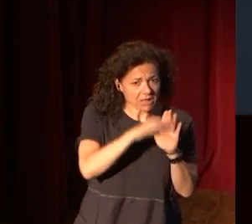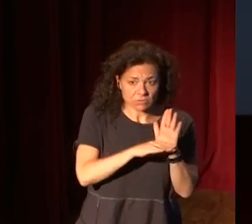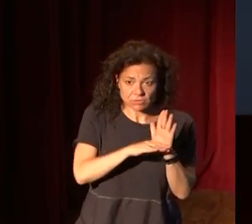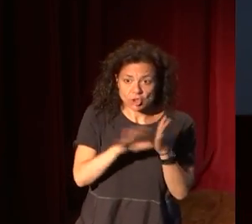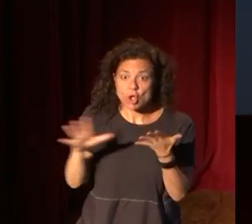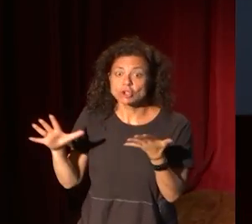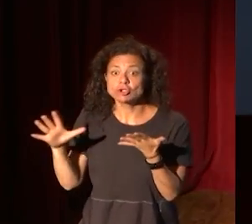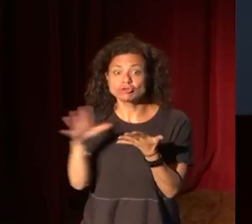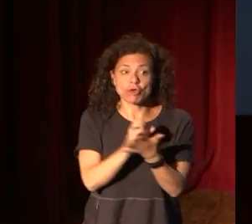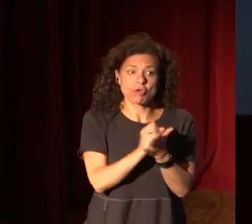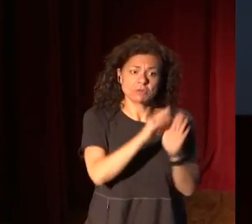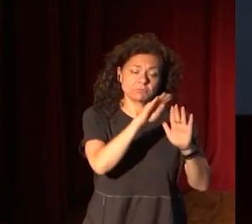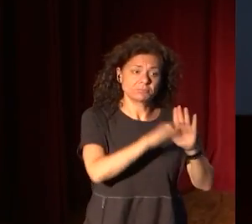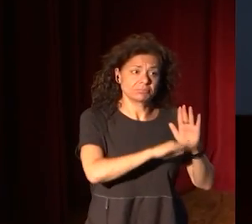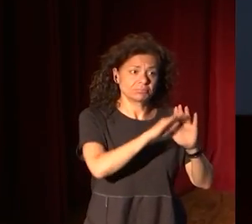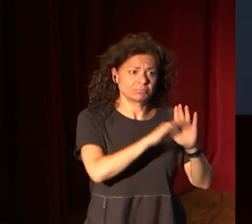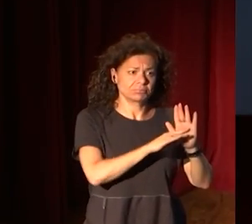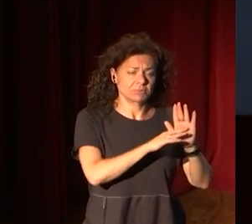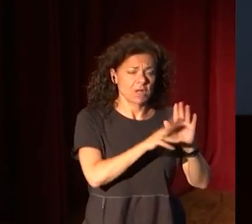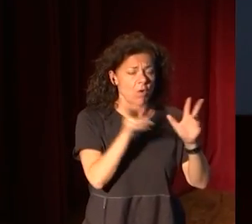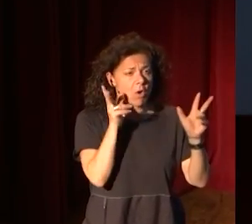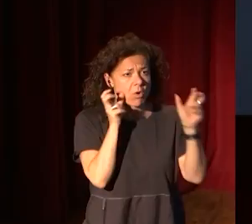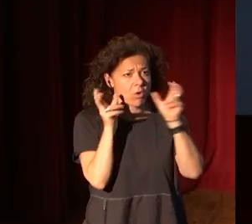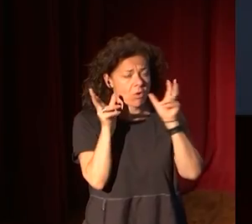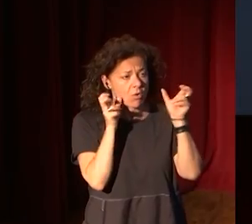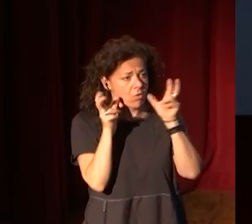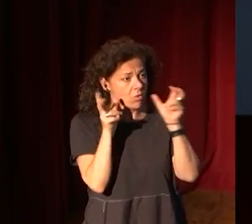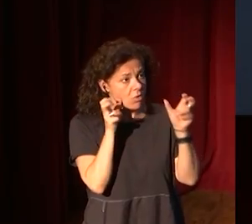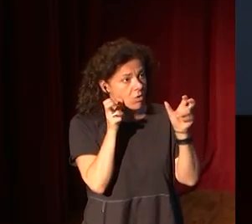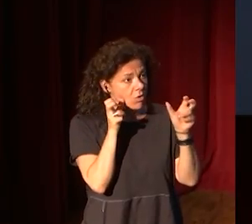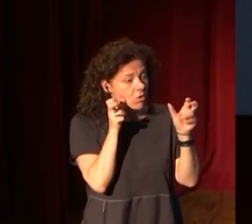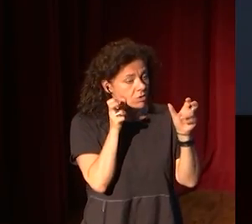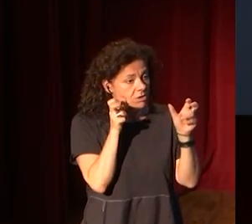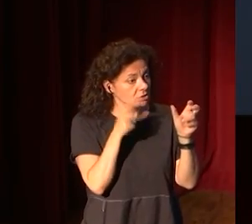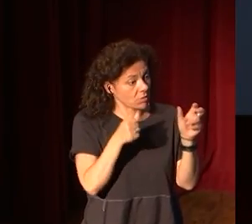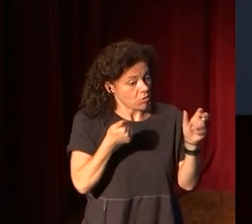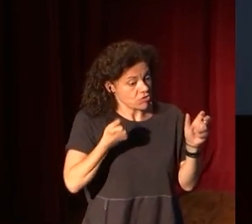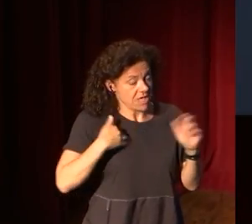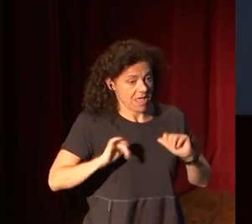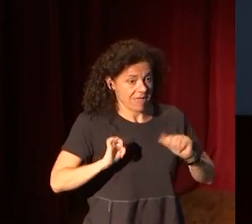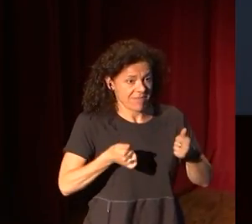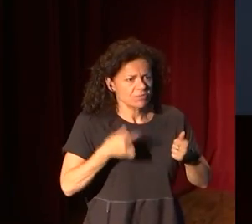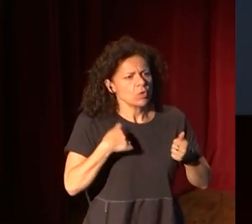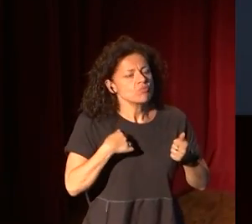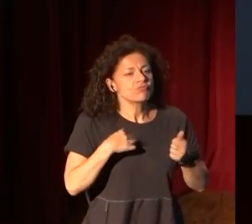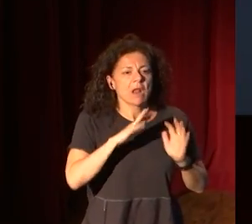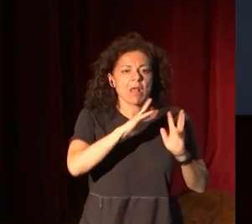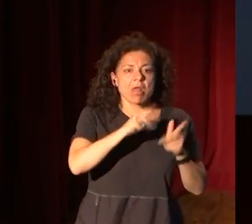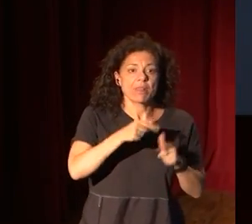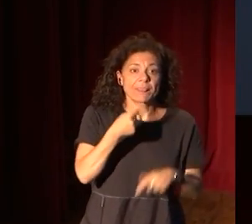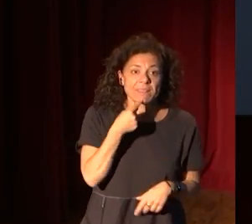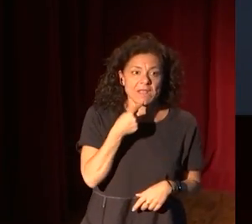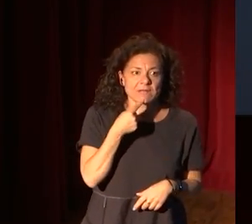términos que nos dejan de sonar y que, aun cuanto que pongan las noticias un telediario,